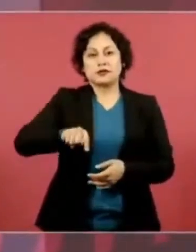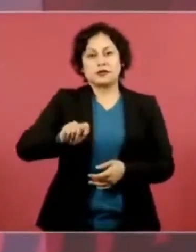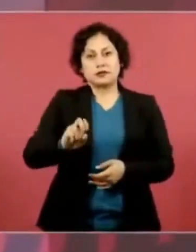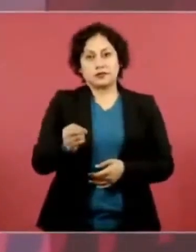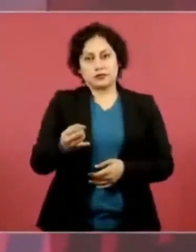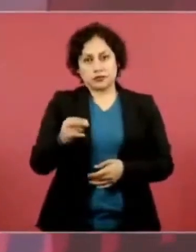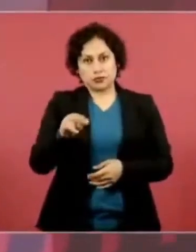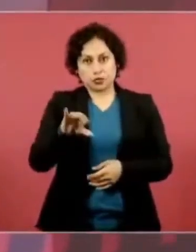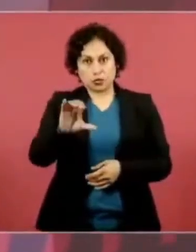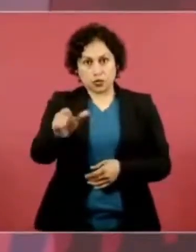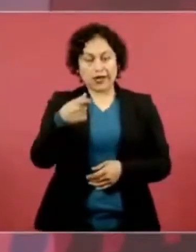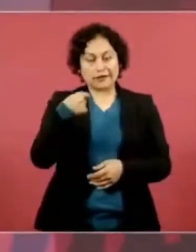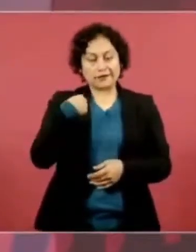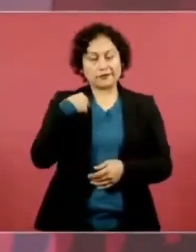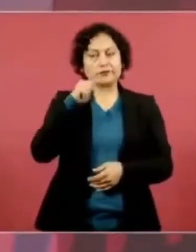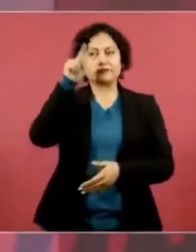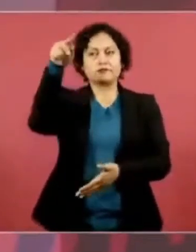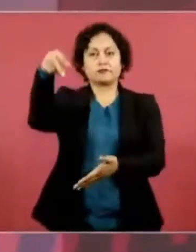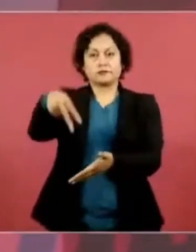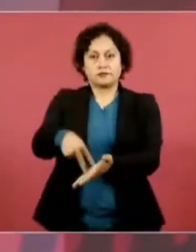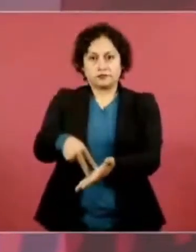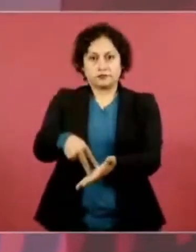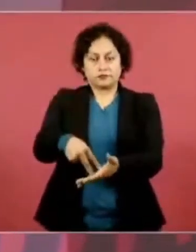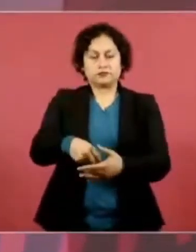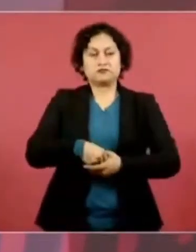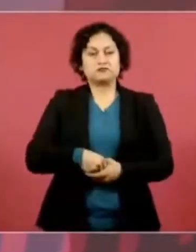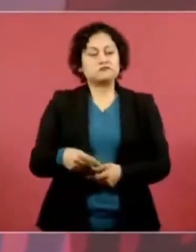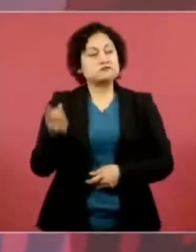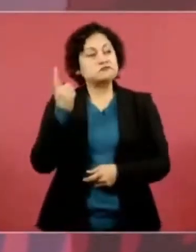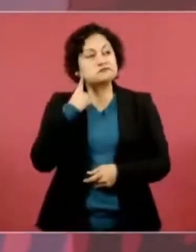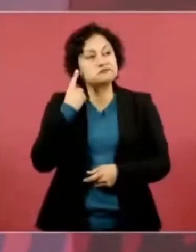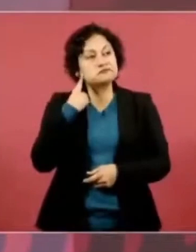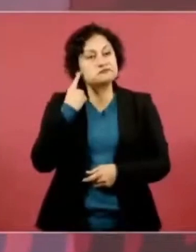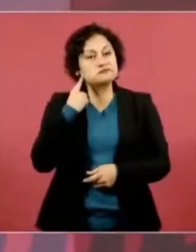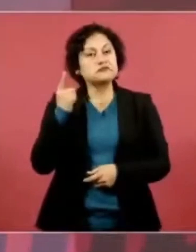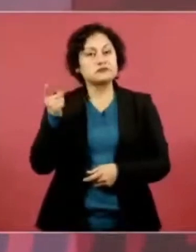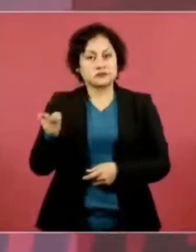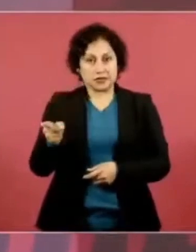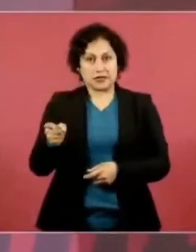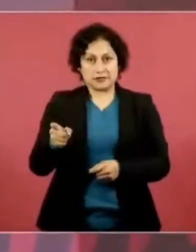y ya iban a nombrar en el Congreso.